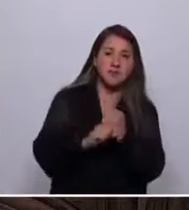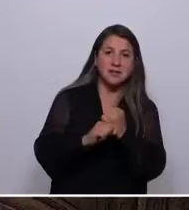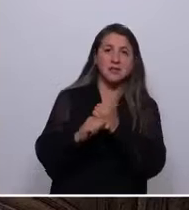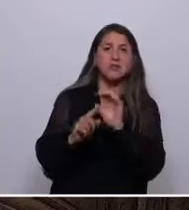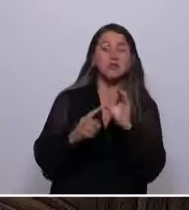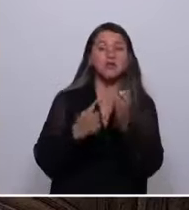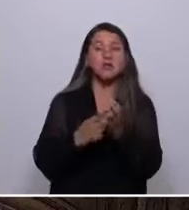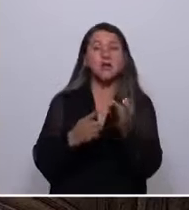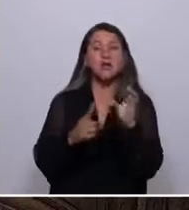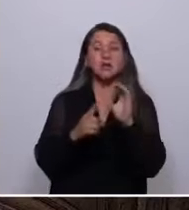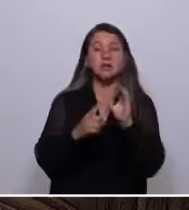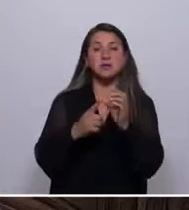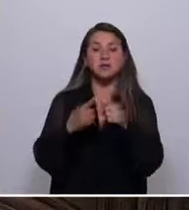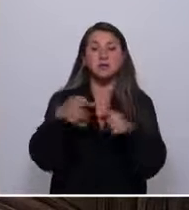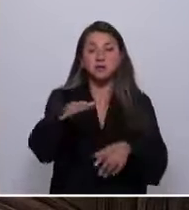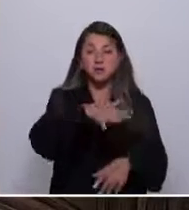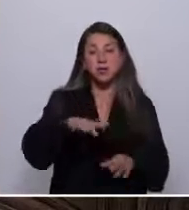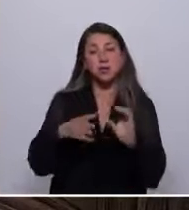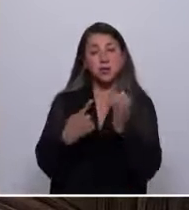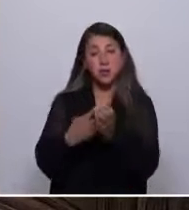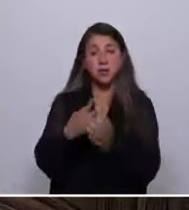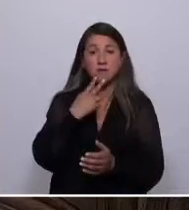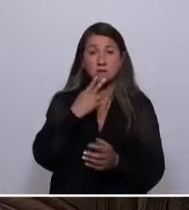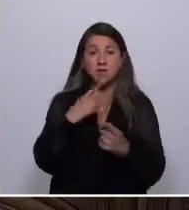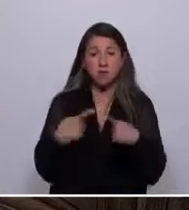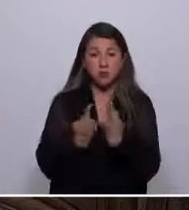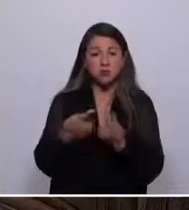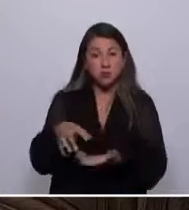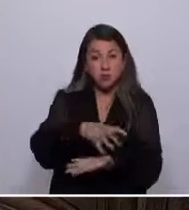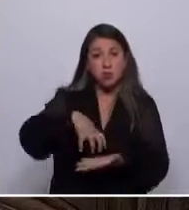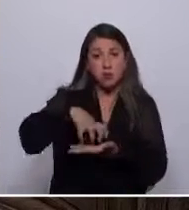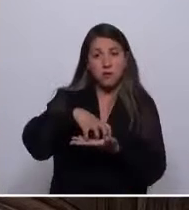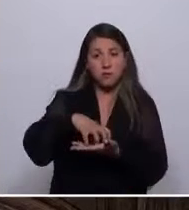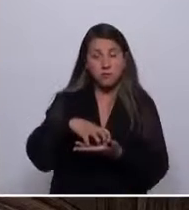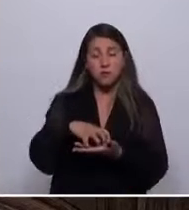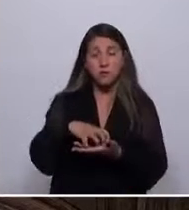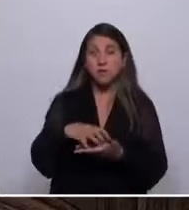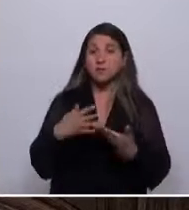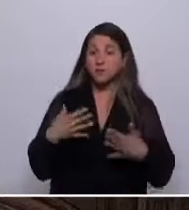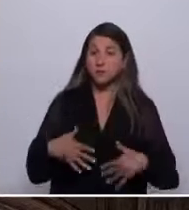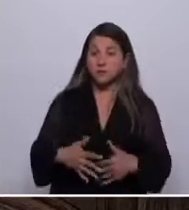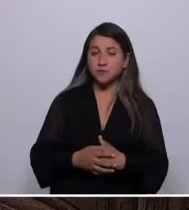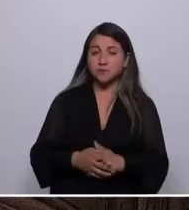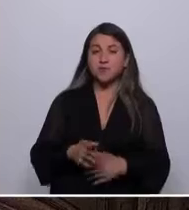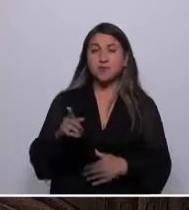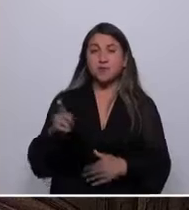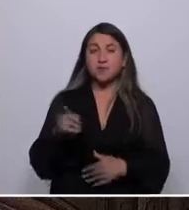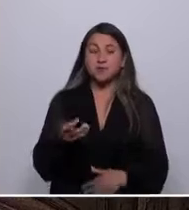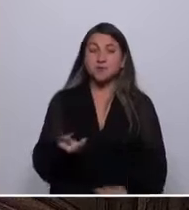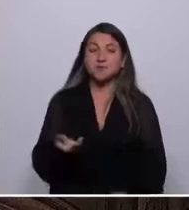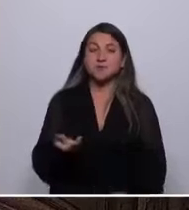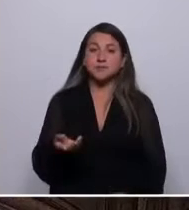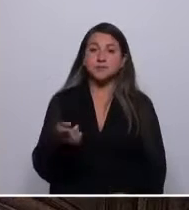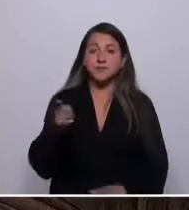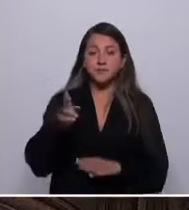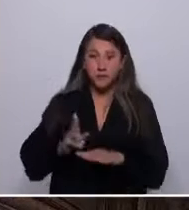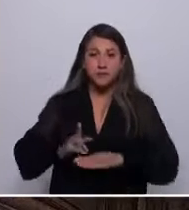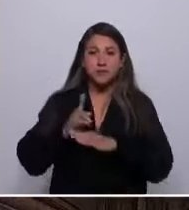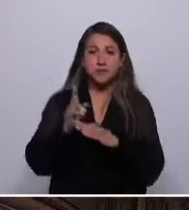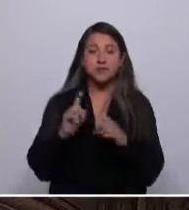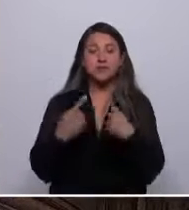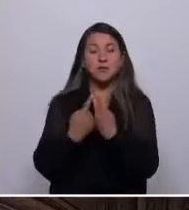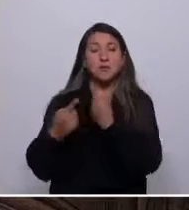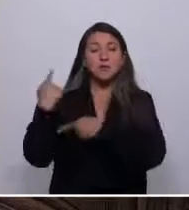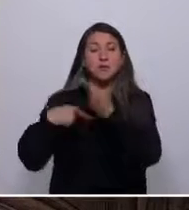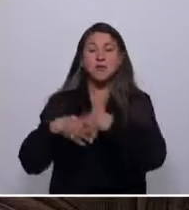social y política que han vivido nuestros pueblos, como una gran artesana y plena representante de nuestra historia. A ti,